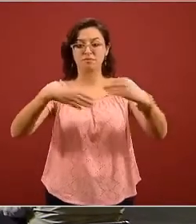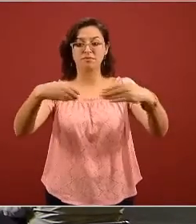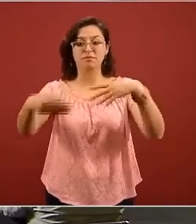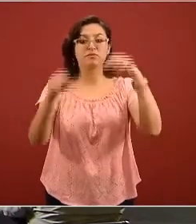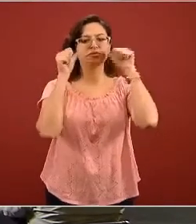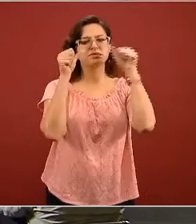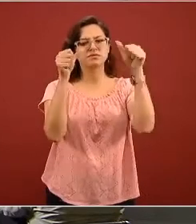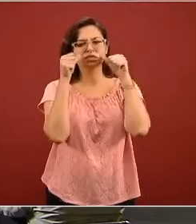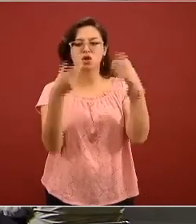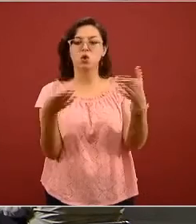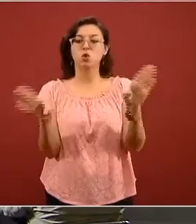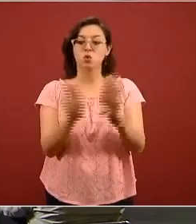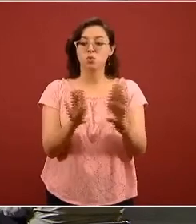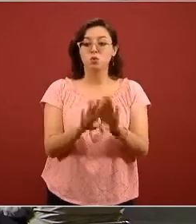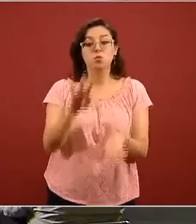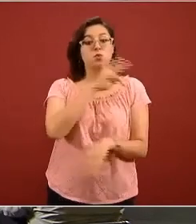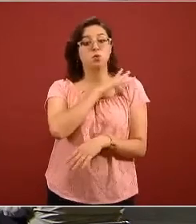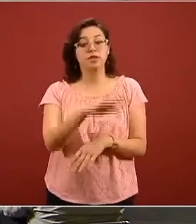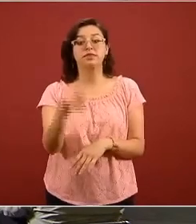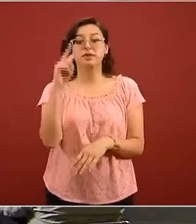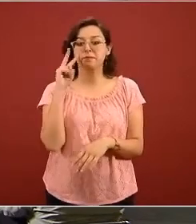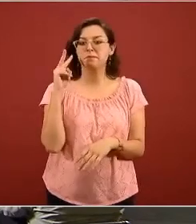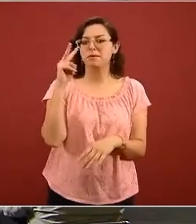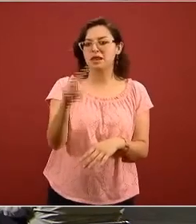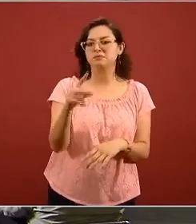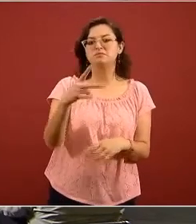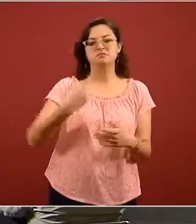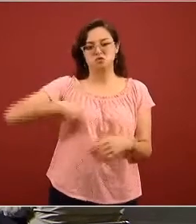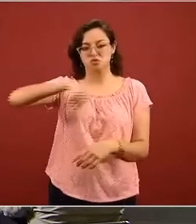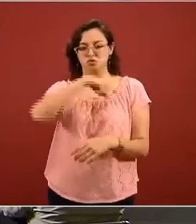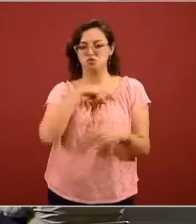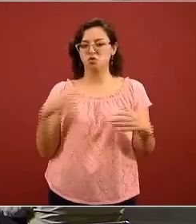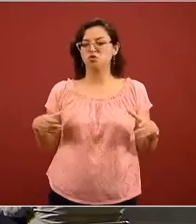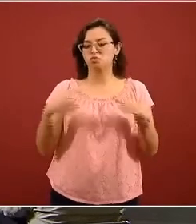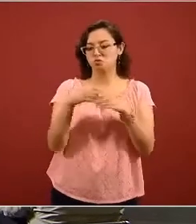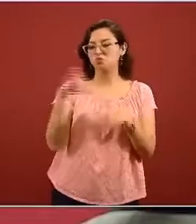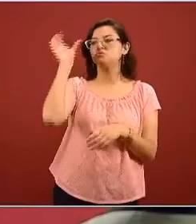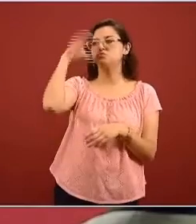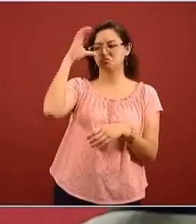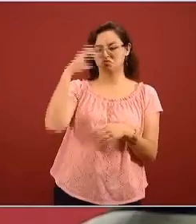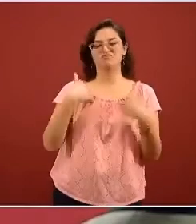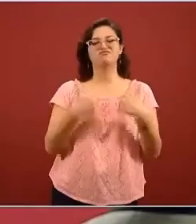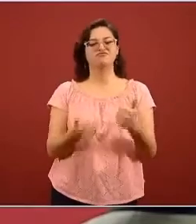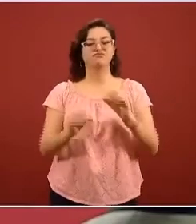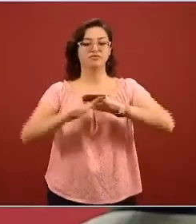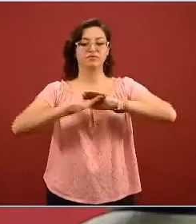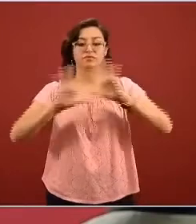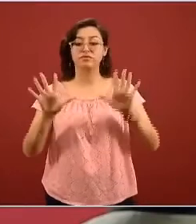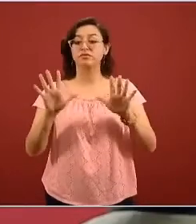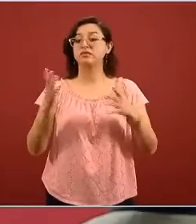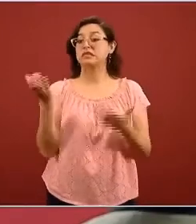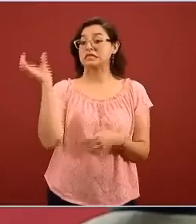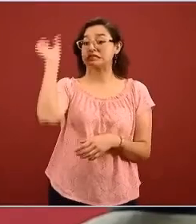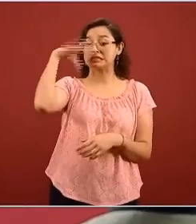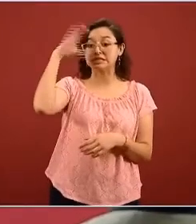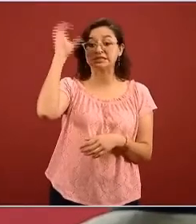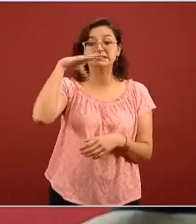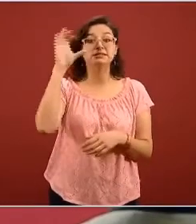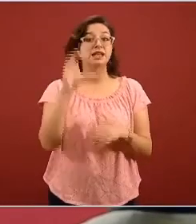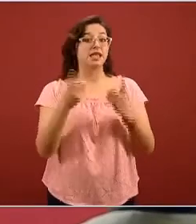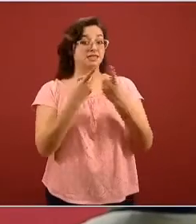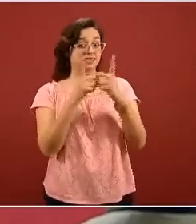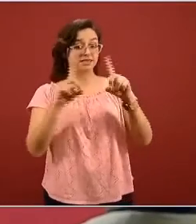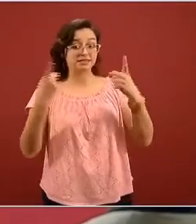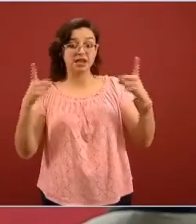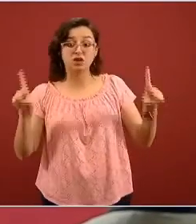dudas ha quedado de manifiesto algo que los científicos tenemos muy claro y es que el desarrollo científico y la capacidad de